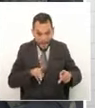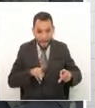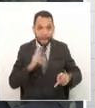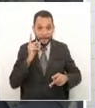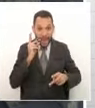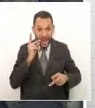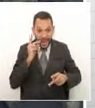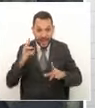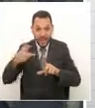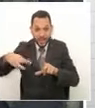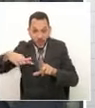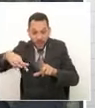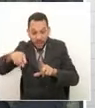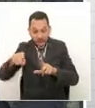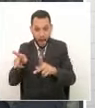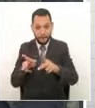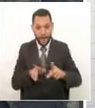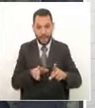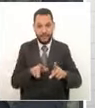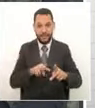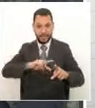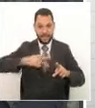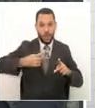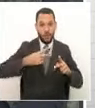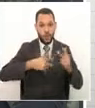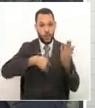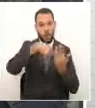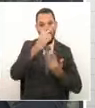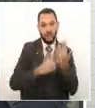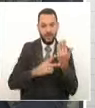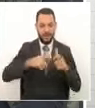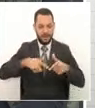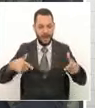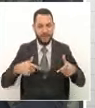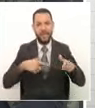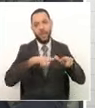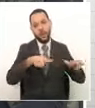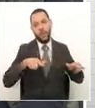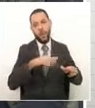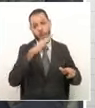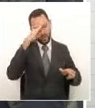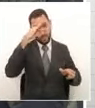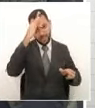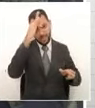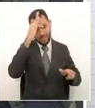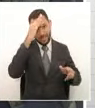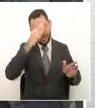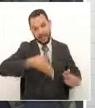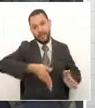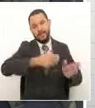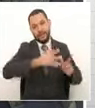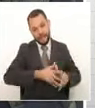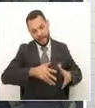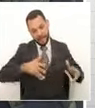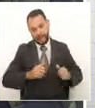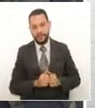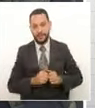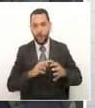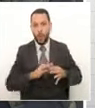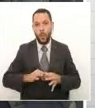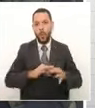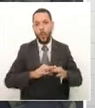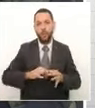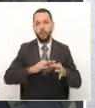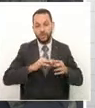ha construido que se va a construir en Rizaranda Sí señor y es un proyecto para la región Quindío Calda Rizaralda y